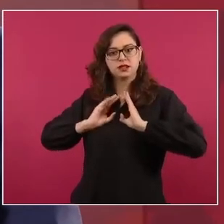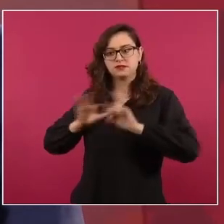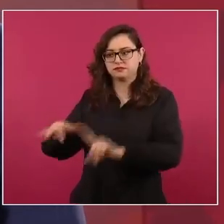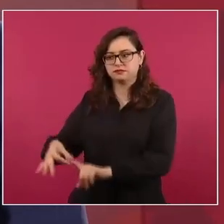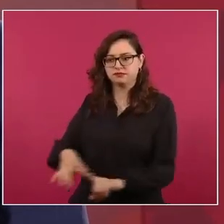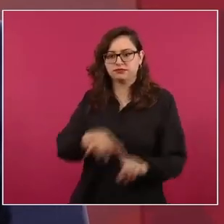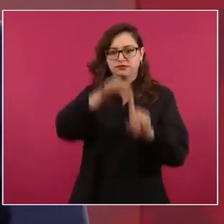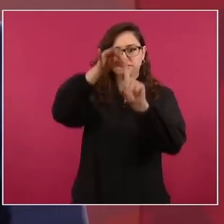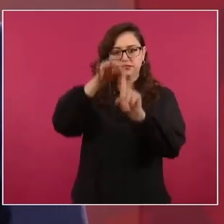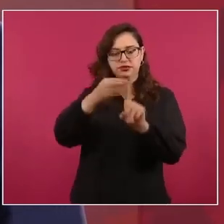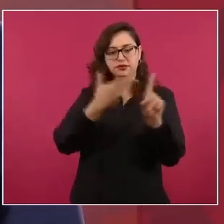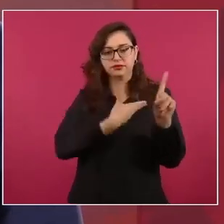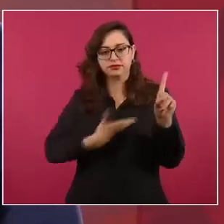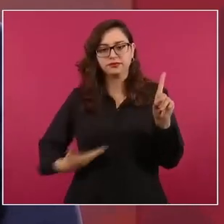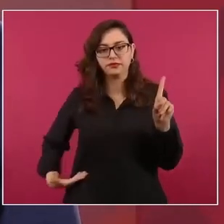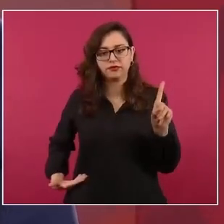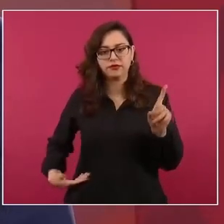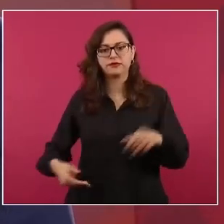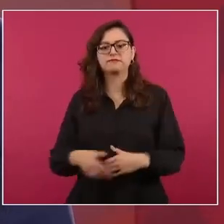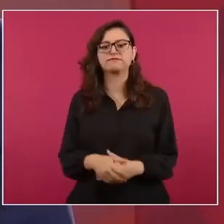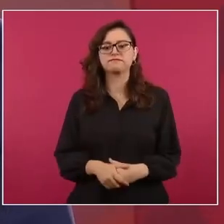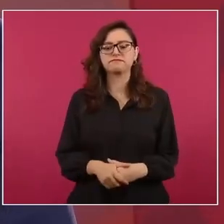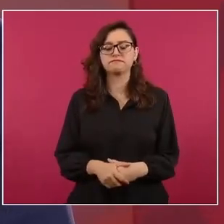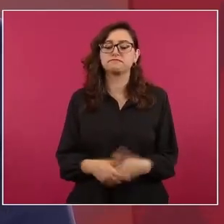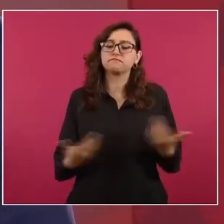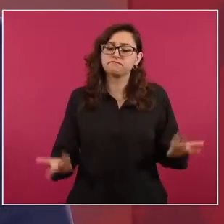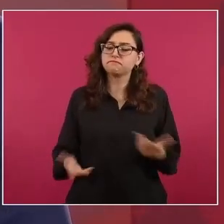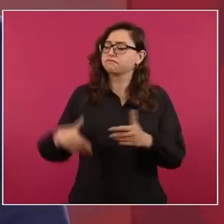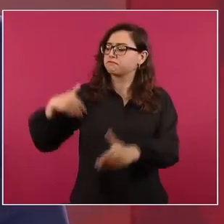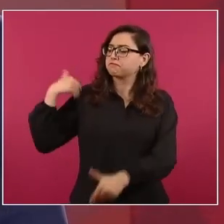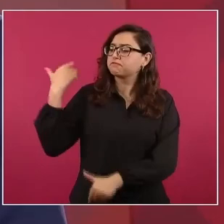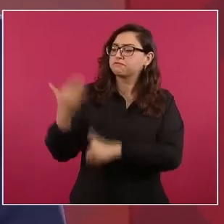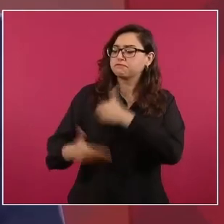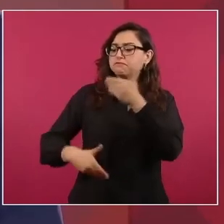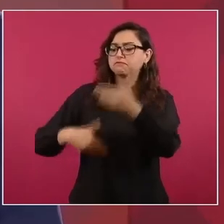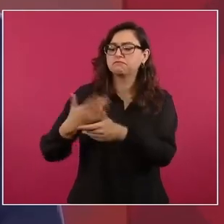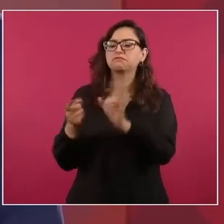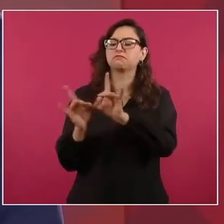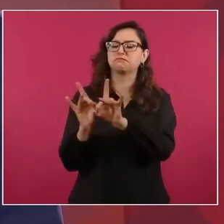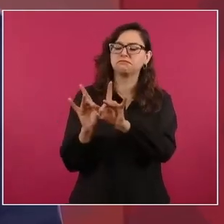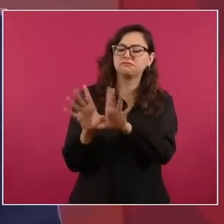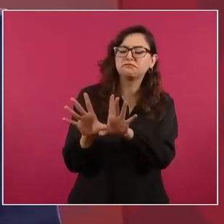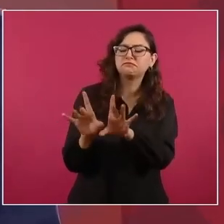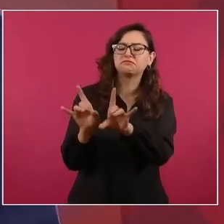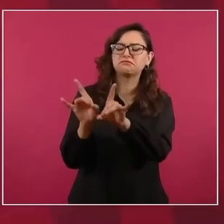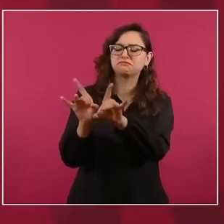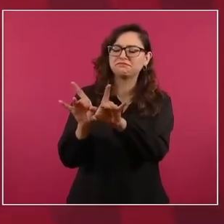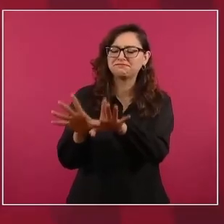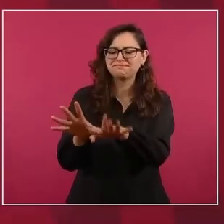Claro que han habido errores y hay manchas